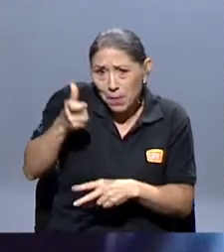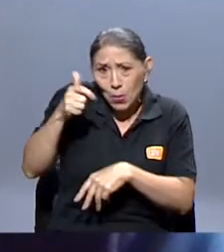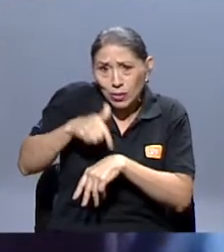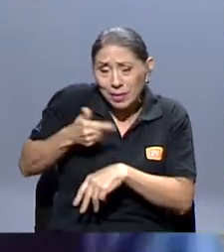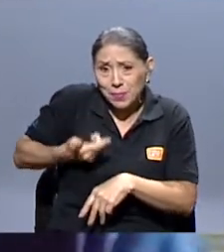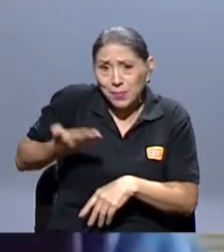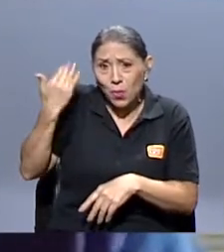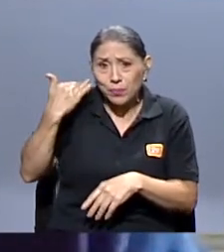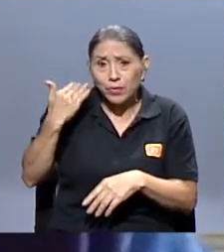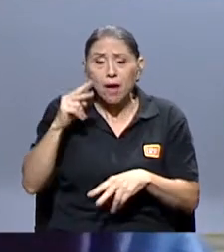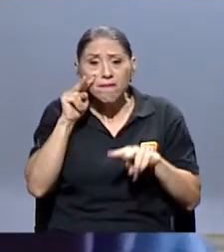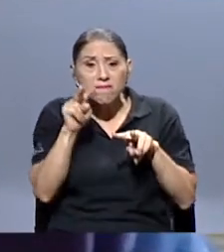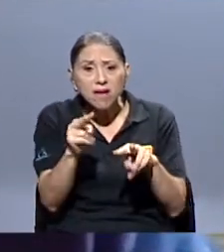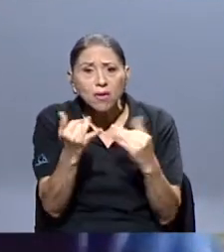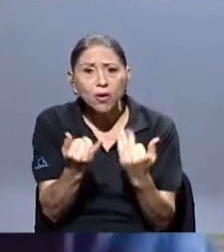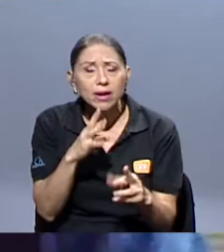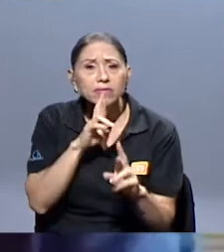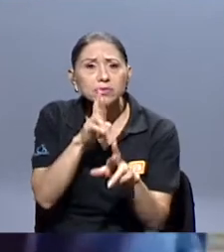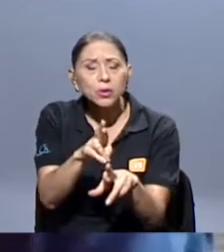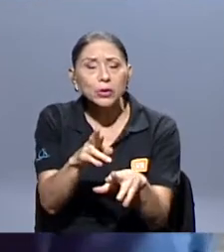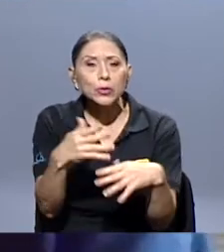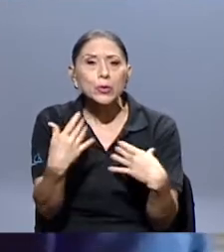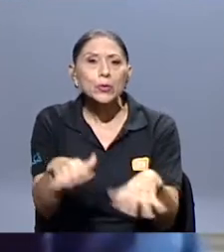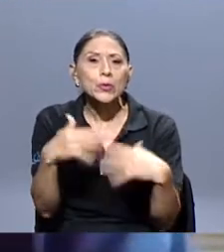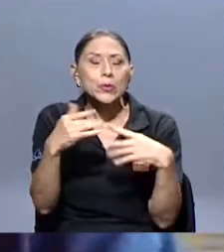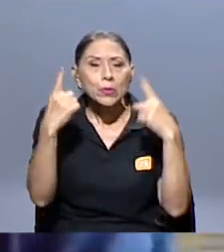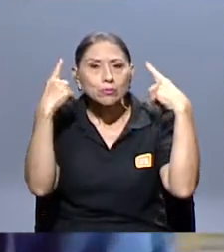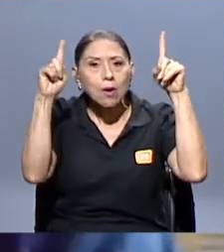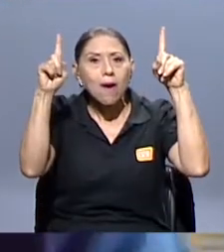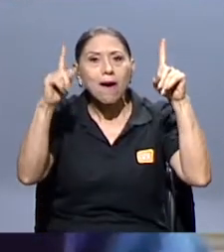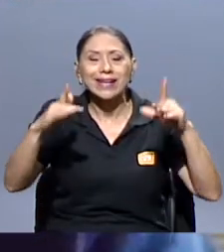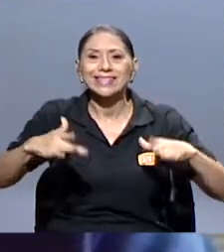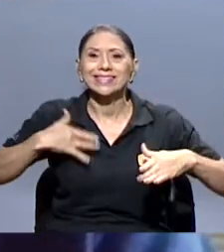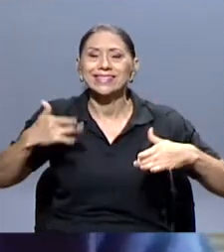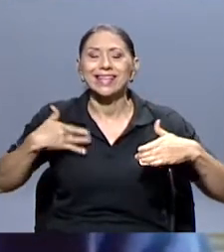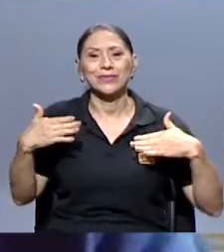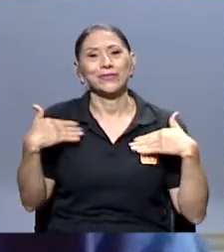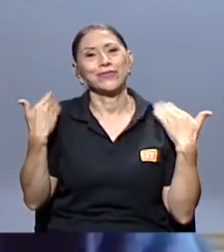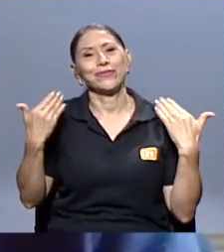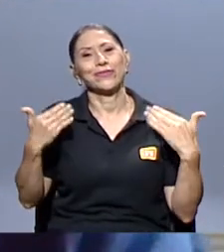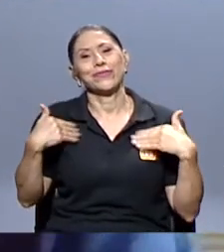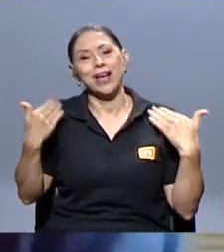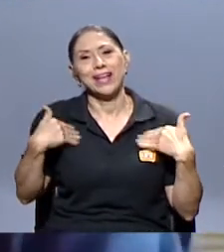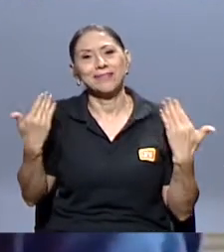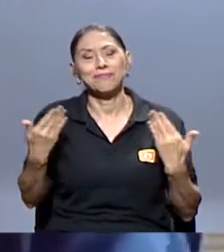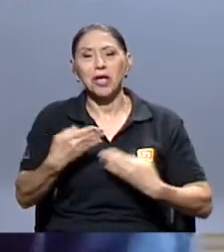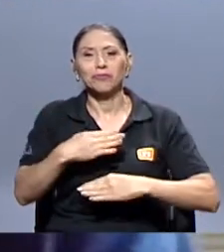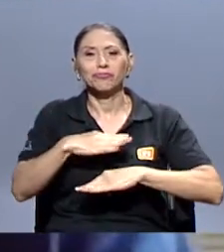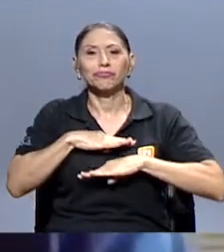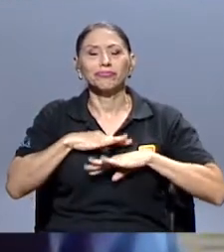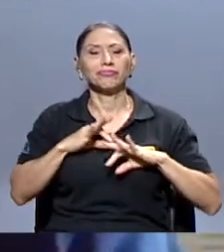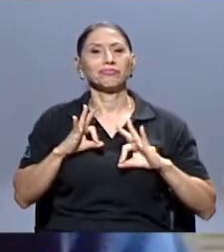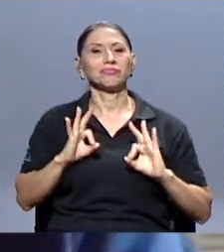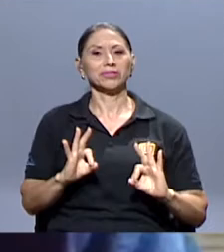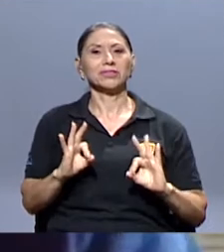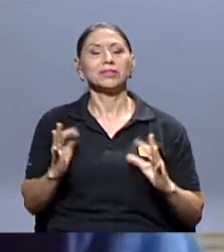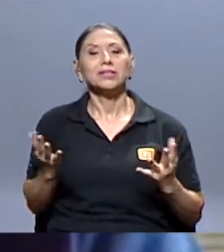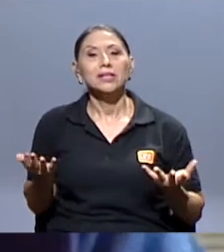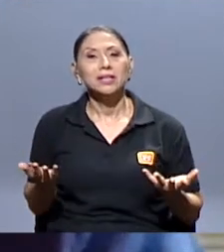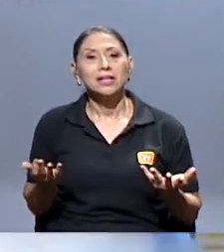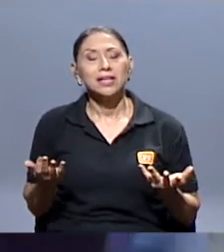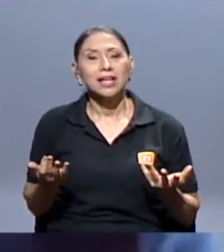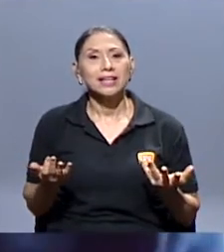es un logro súper grande y me da mucha felicidad y mucha satisfacción que